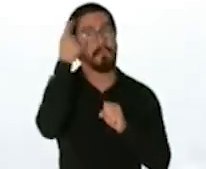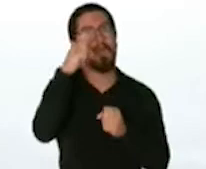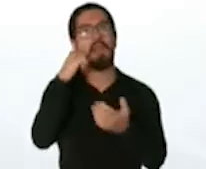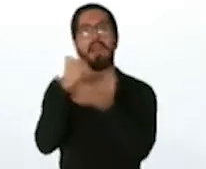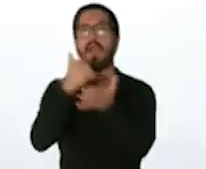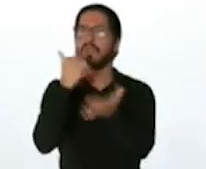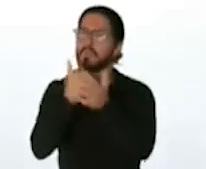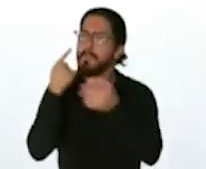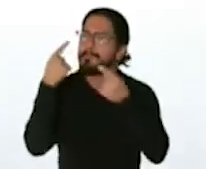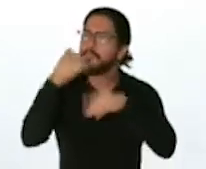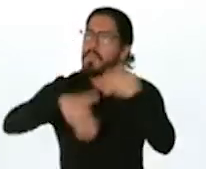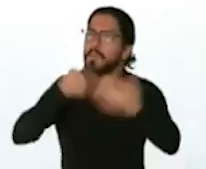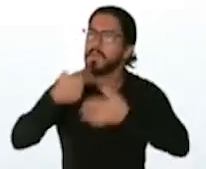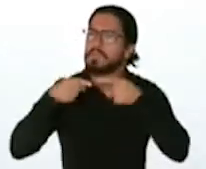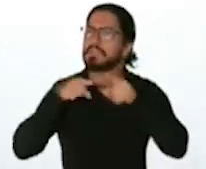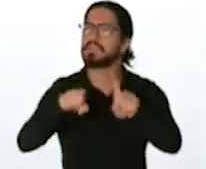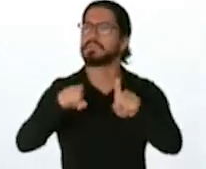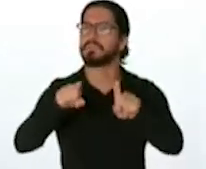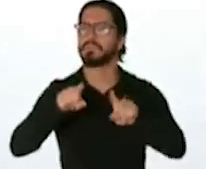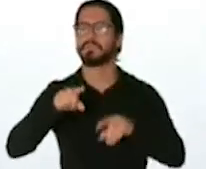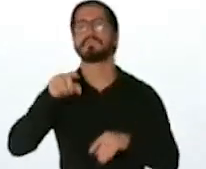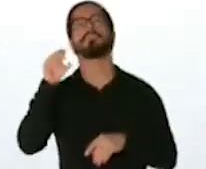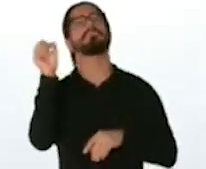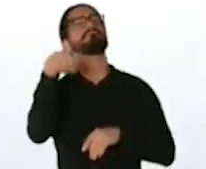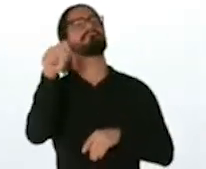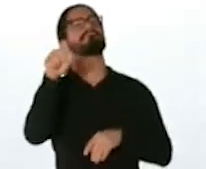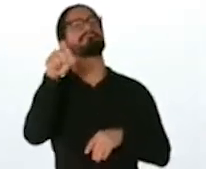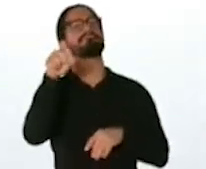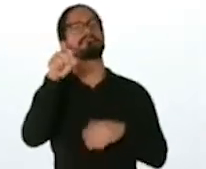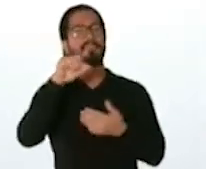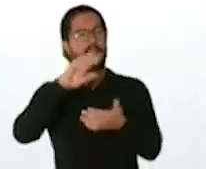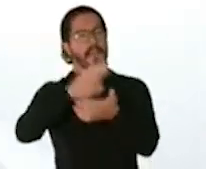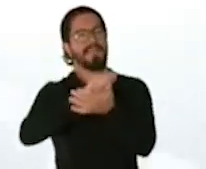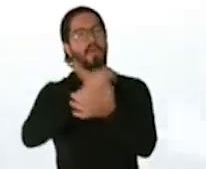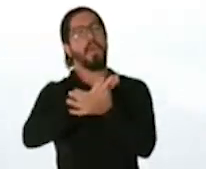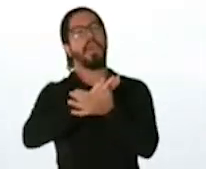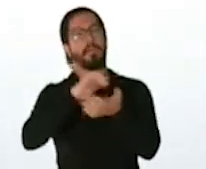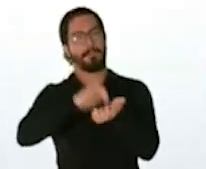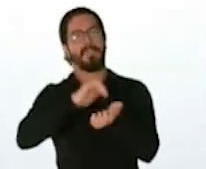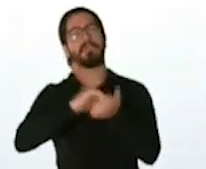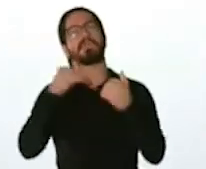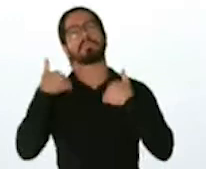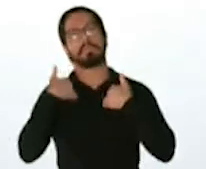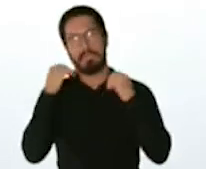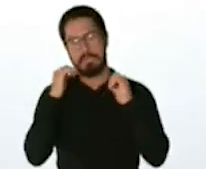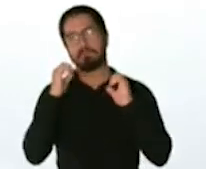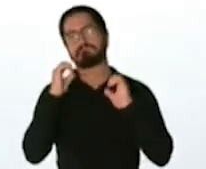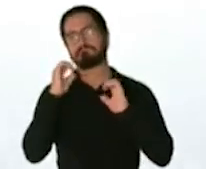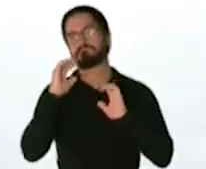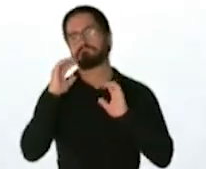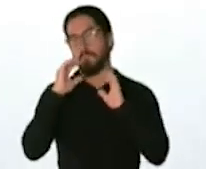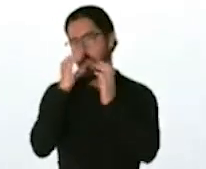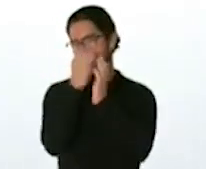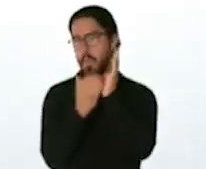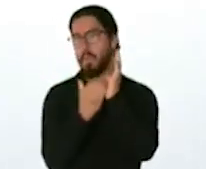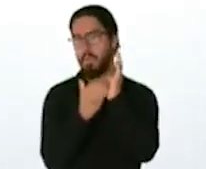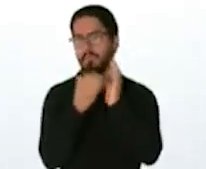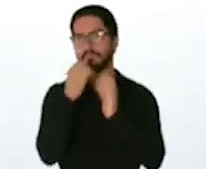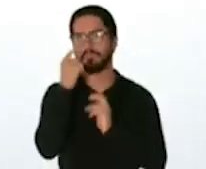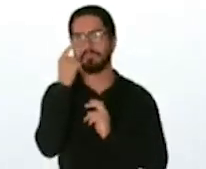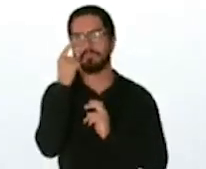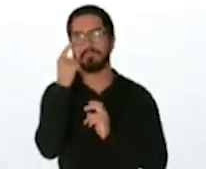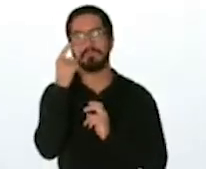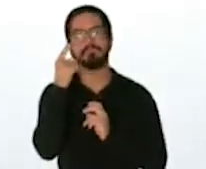proceso bueno el colegio dio el curso original que se hizo obligatorio para todos los médicos y más